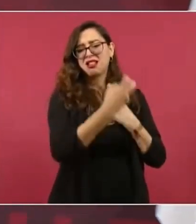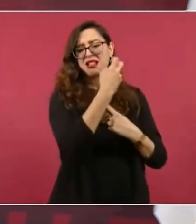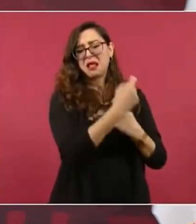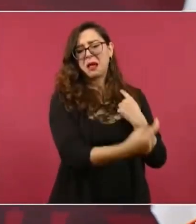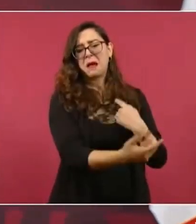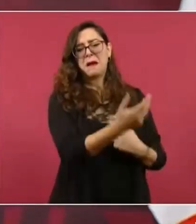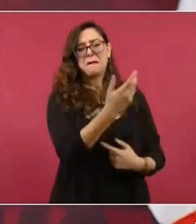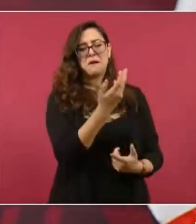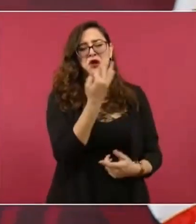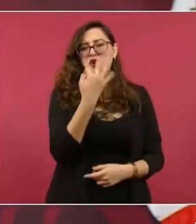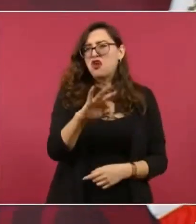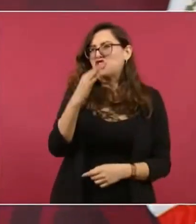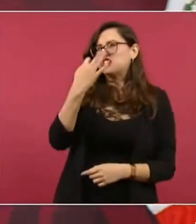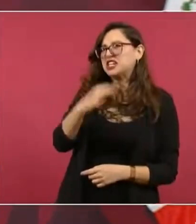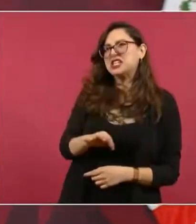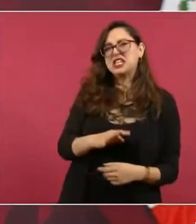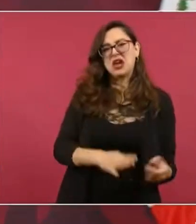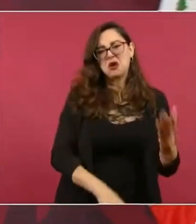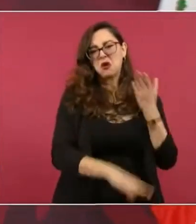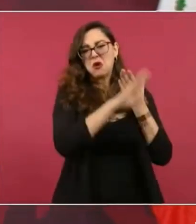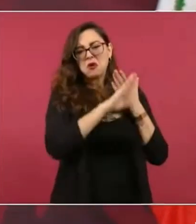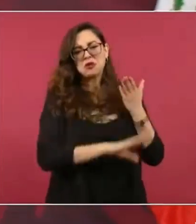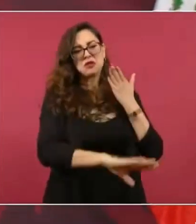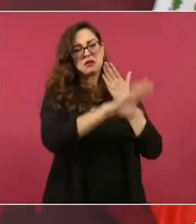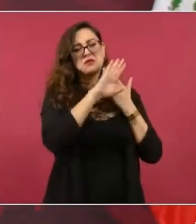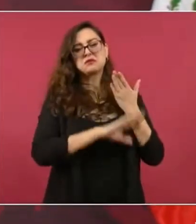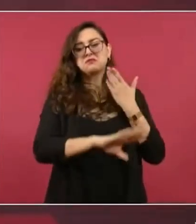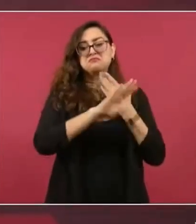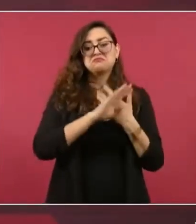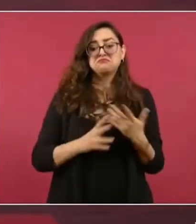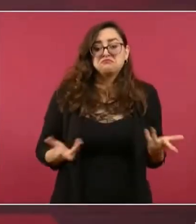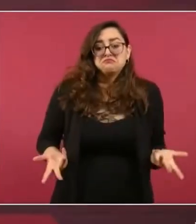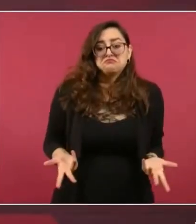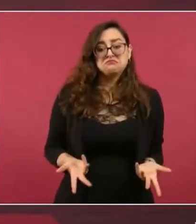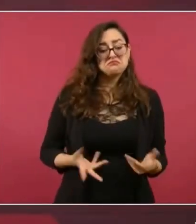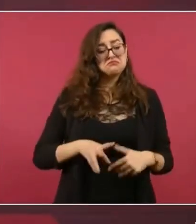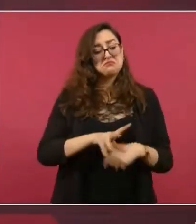Cero censura.